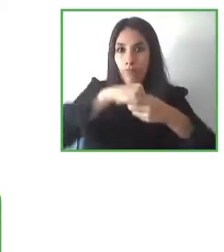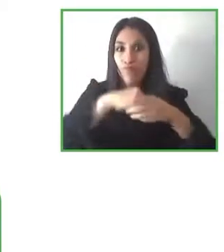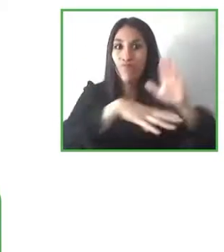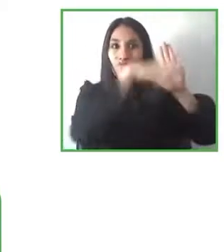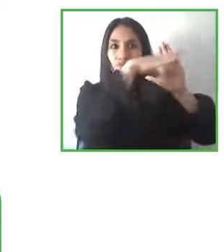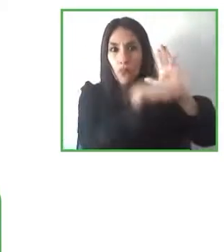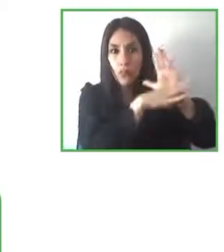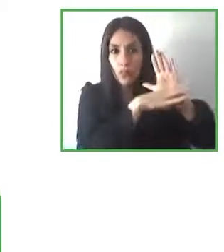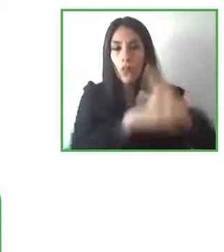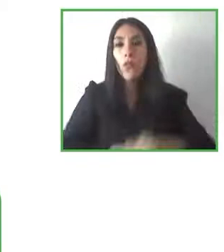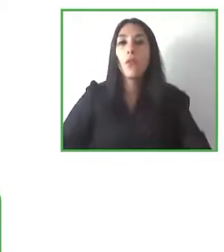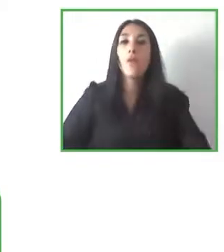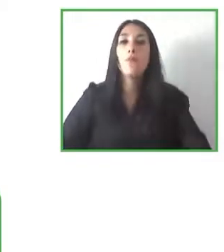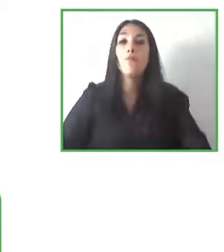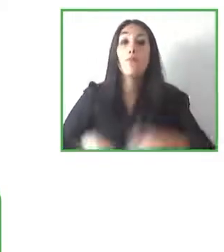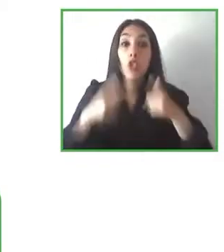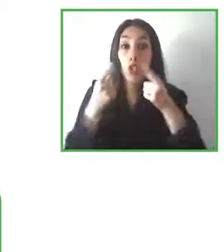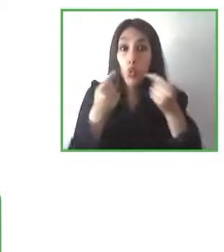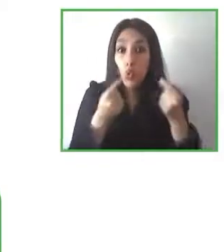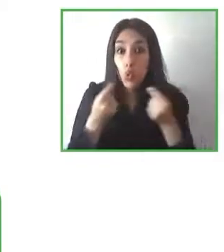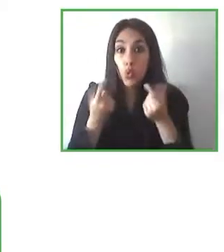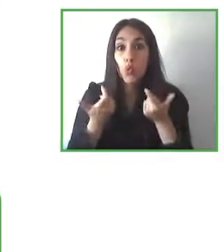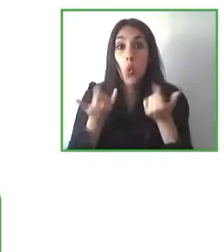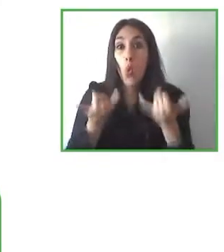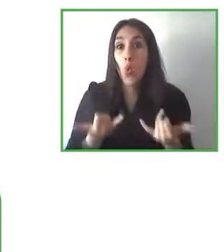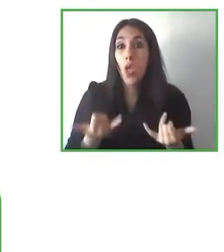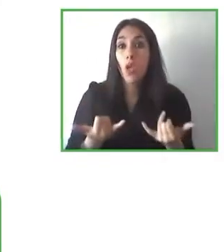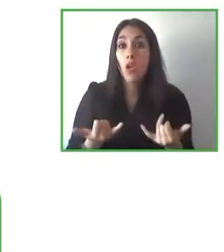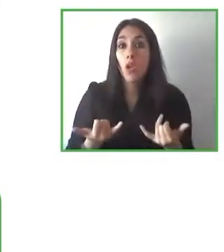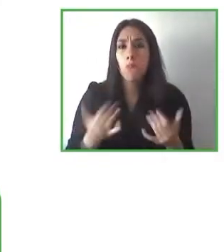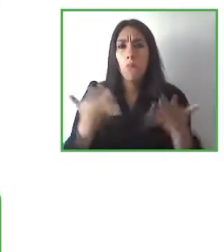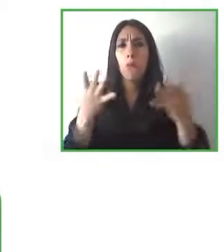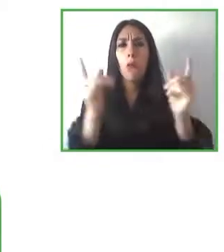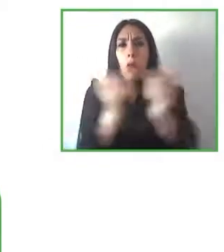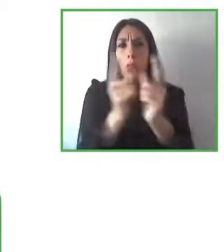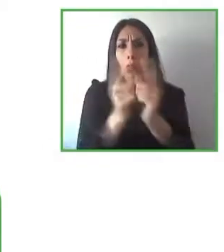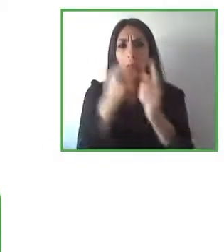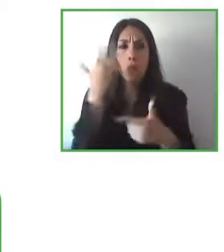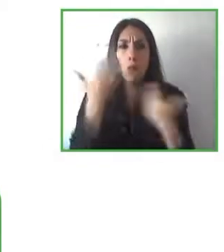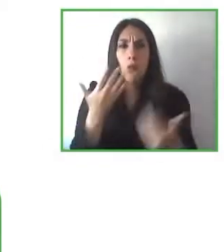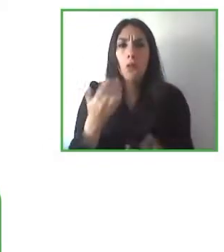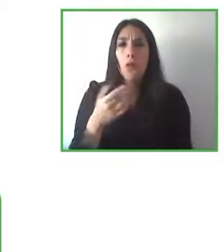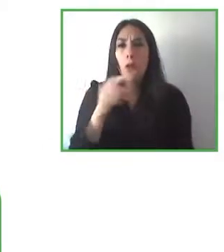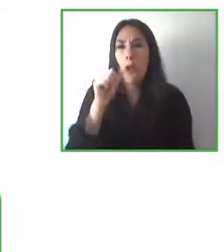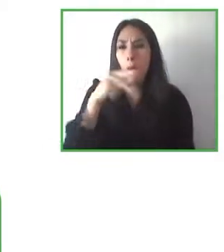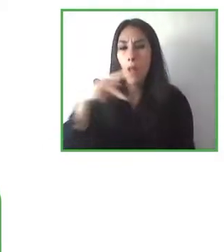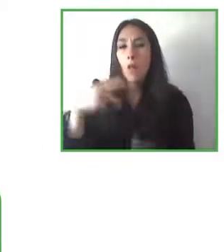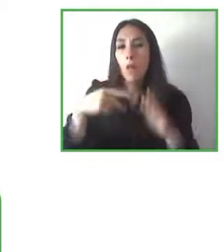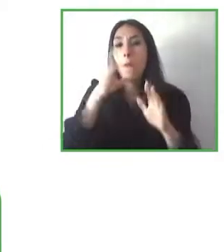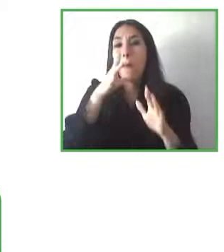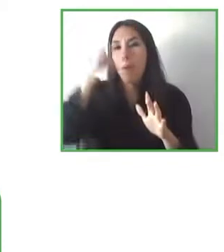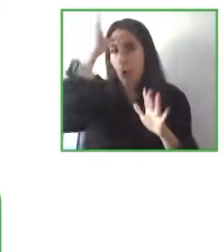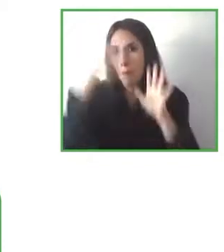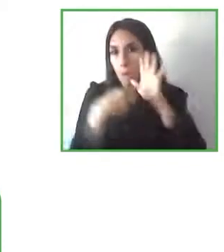que nos ha presentado Pablo dirigida en principio a niños con